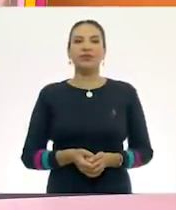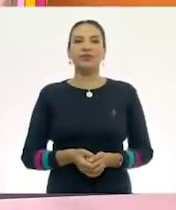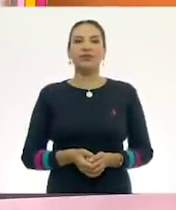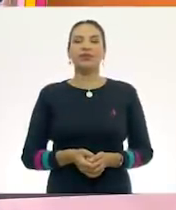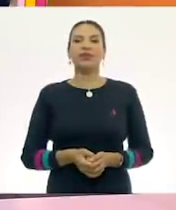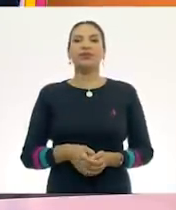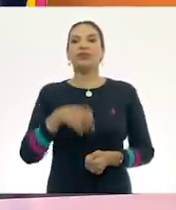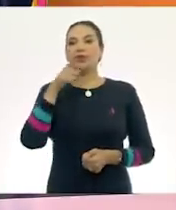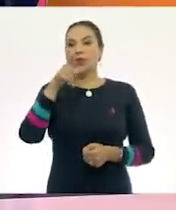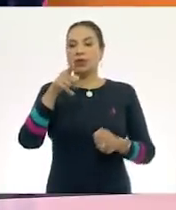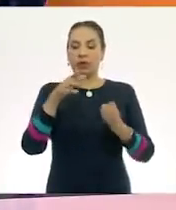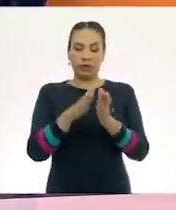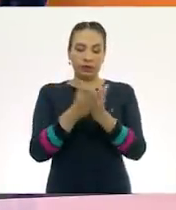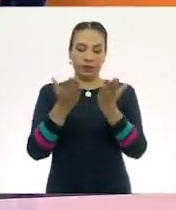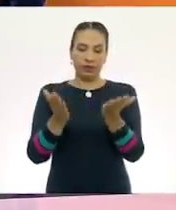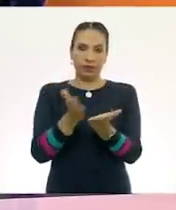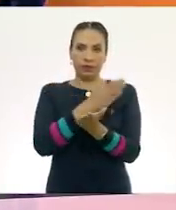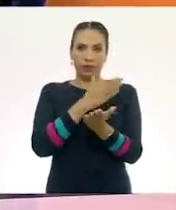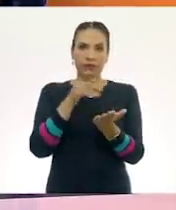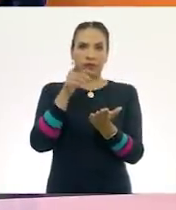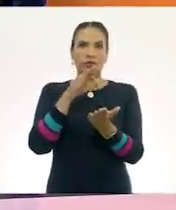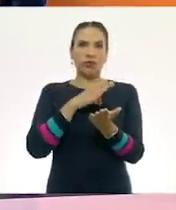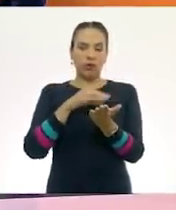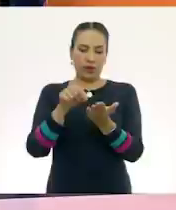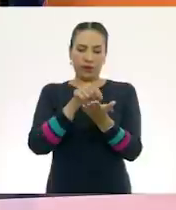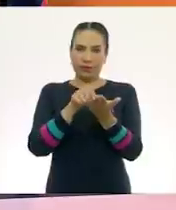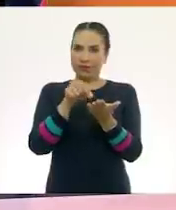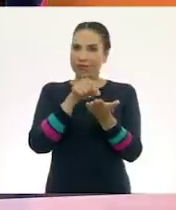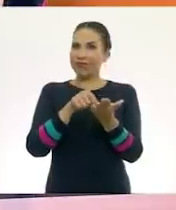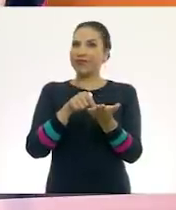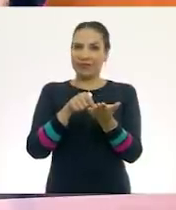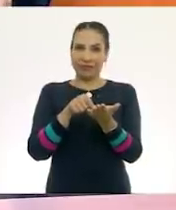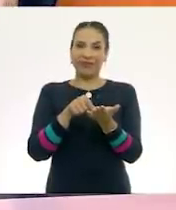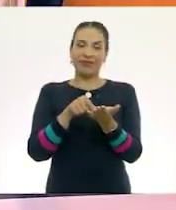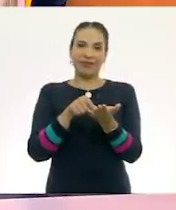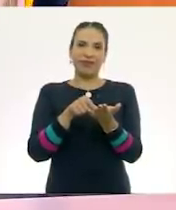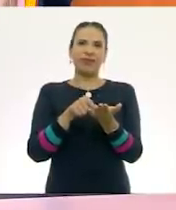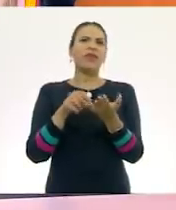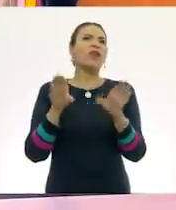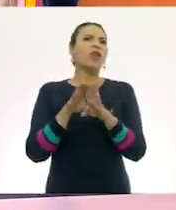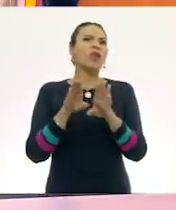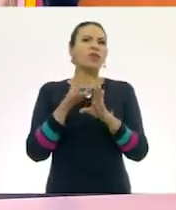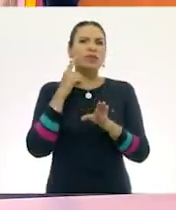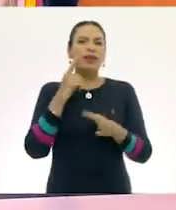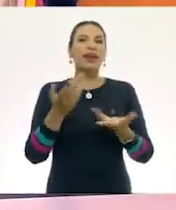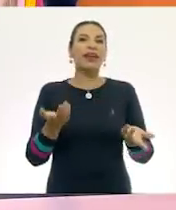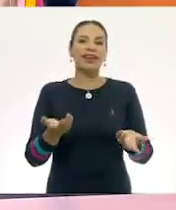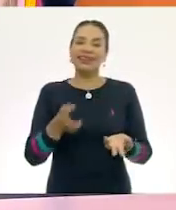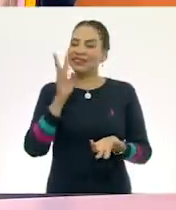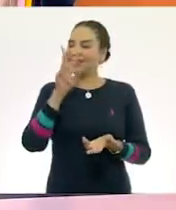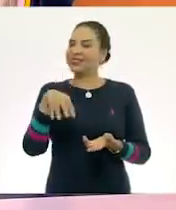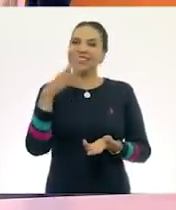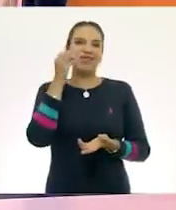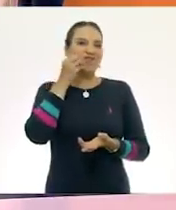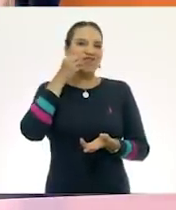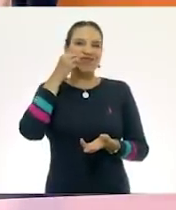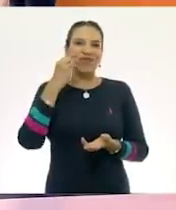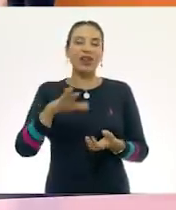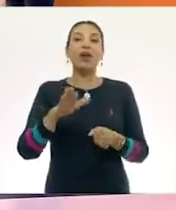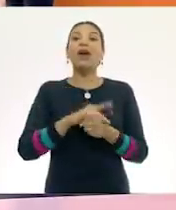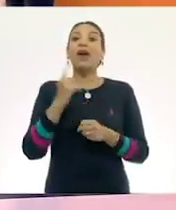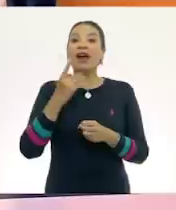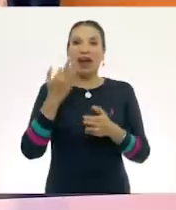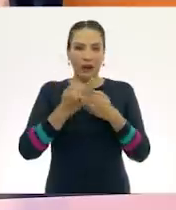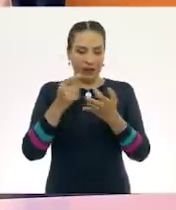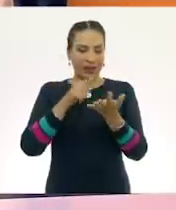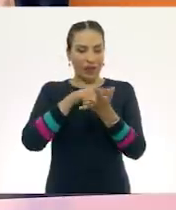Y tú, en tu libro, lo puedes registrar. ¿Cómo ves? Ay, es un ejercicio padrísimo porque además